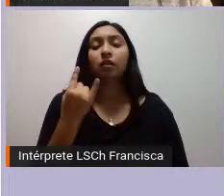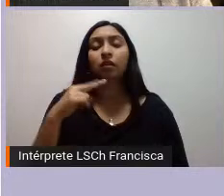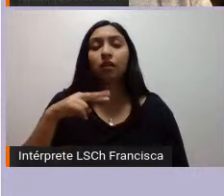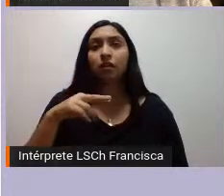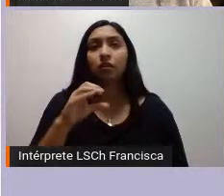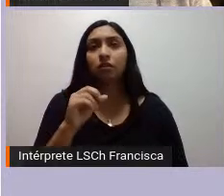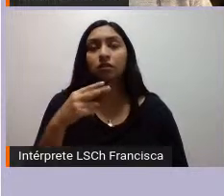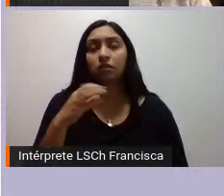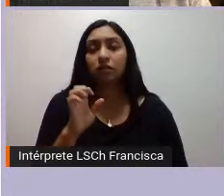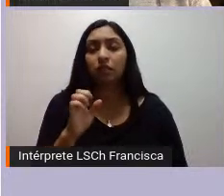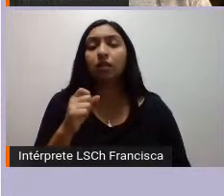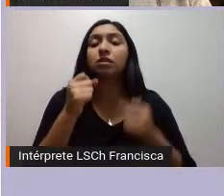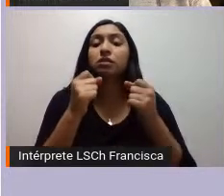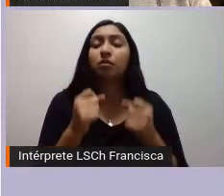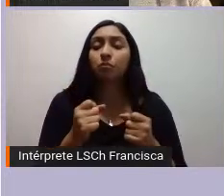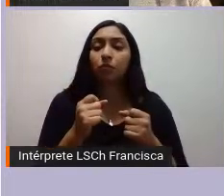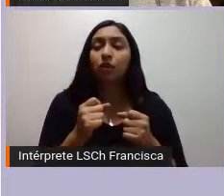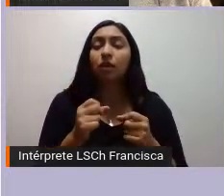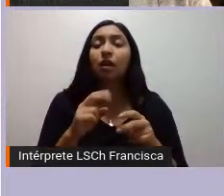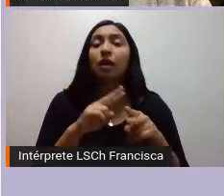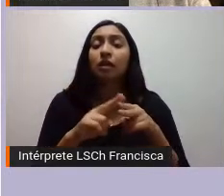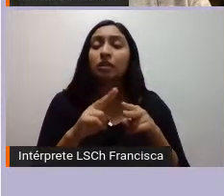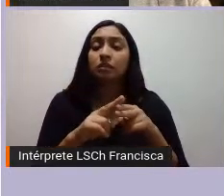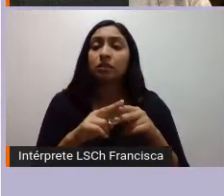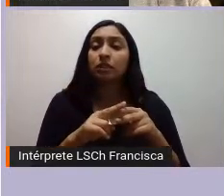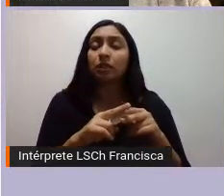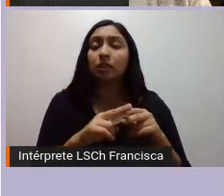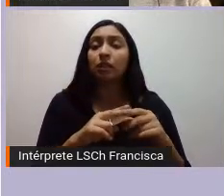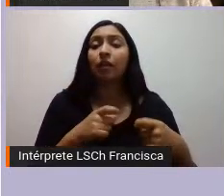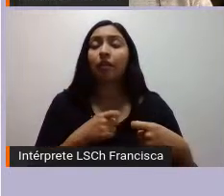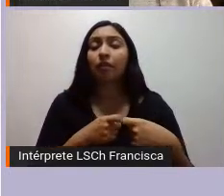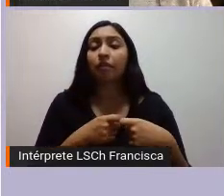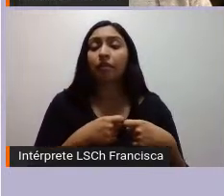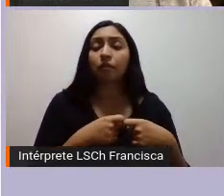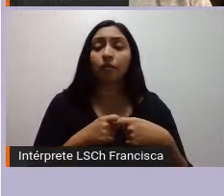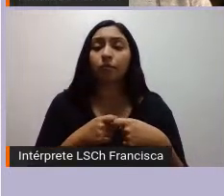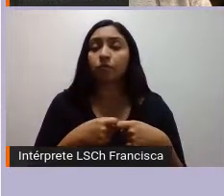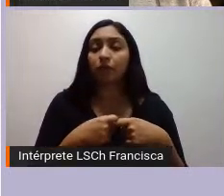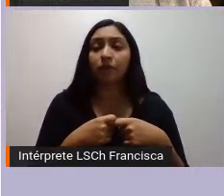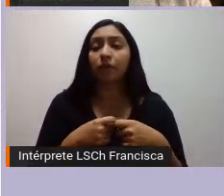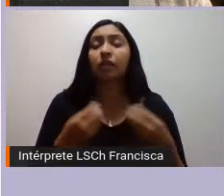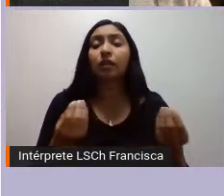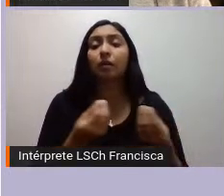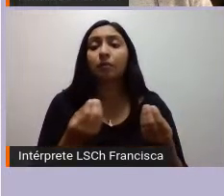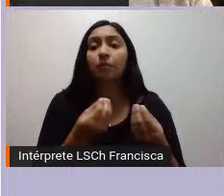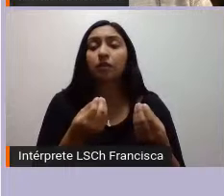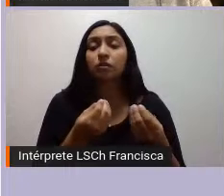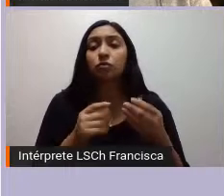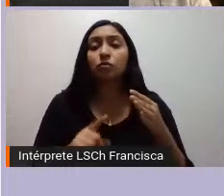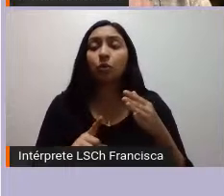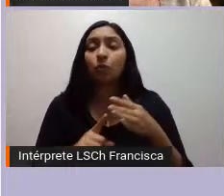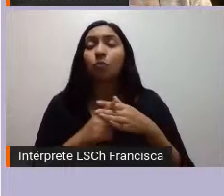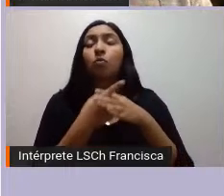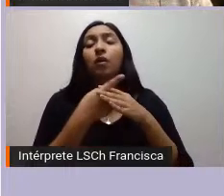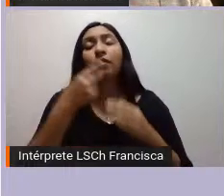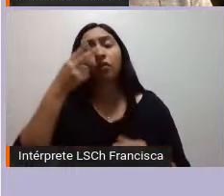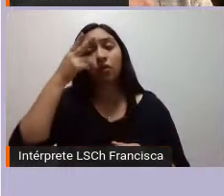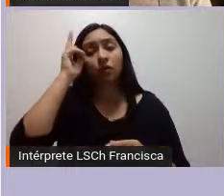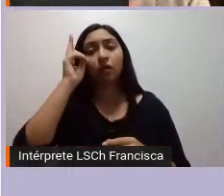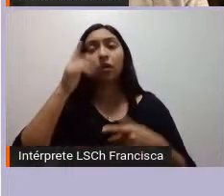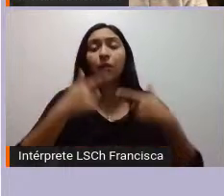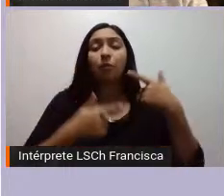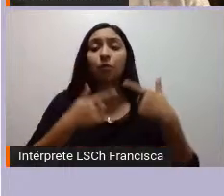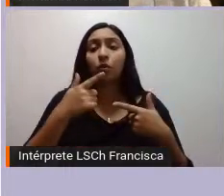este debate sobre lo que sucedió con los pueblos originarios y políticas de reparación que van a estar